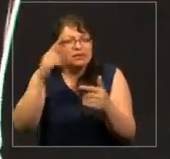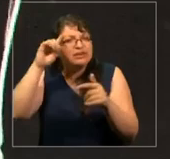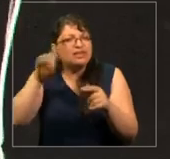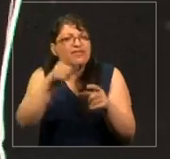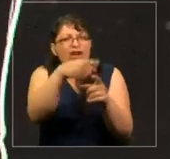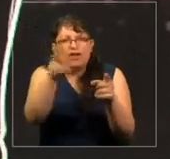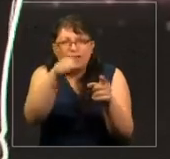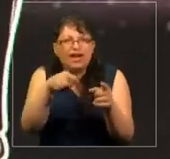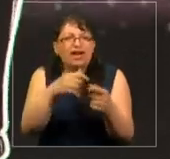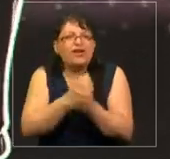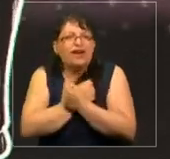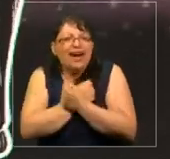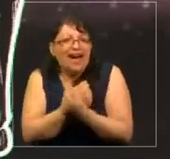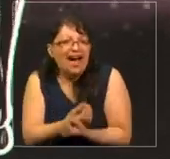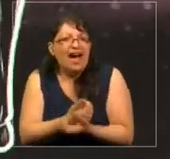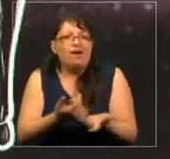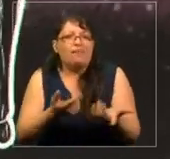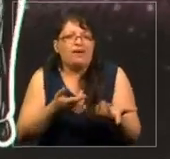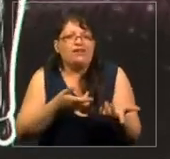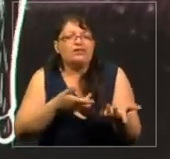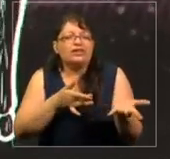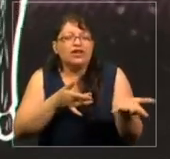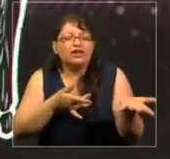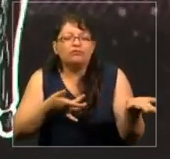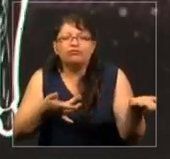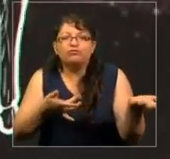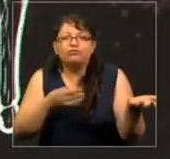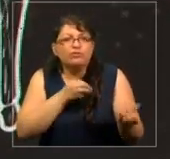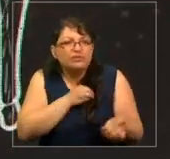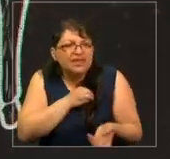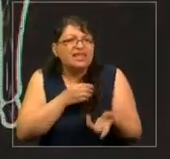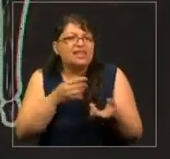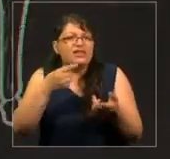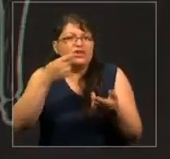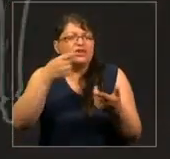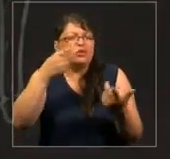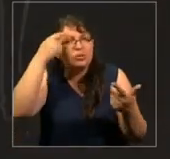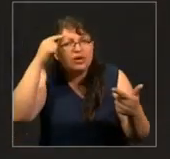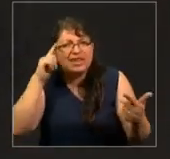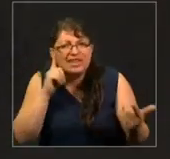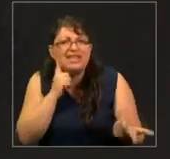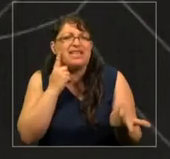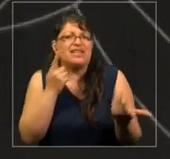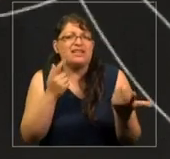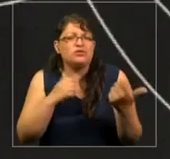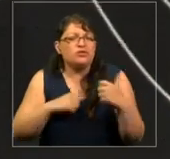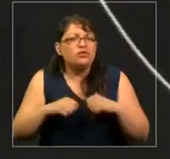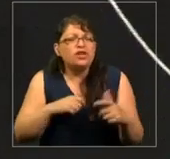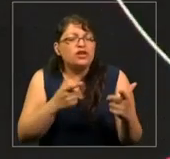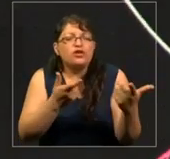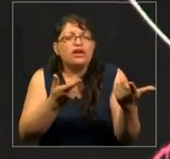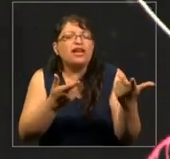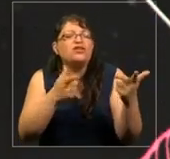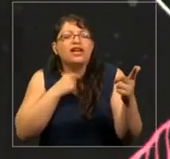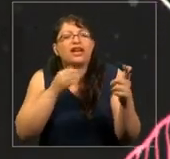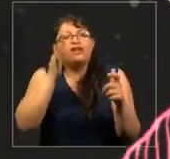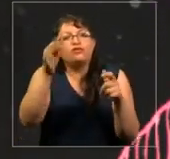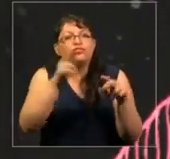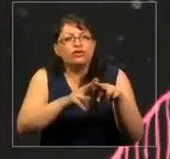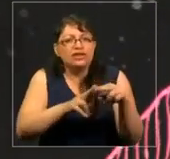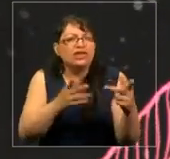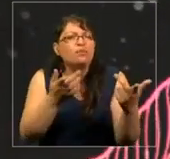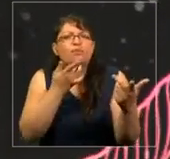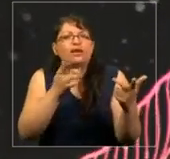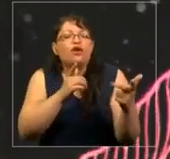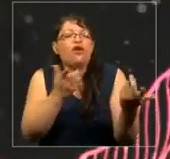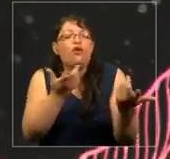lo que lamentan, las heridas que tienen, lo que aspiran a hacer y qué los hace reír. Así,